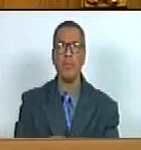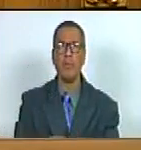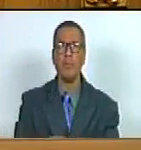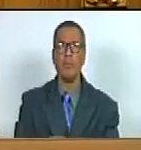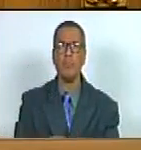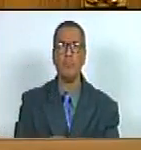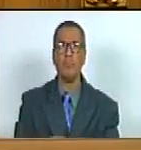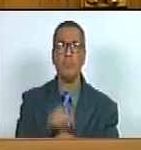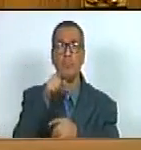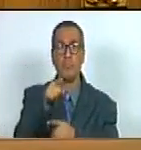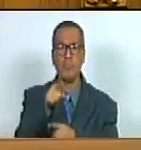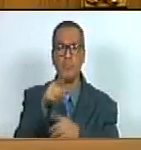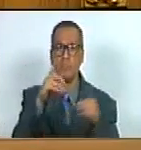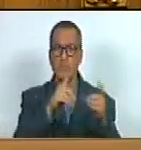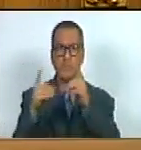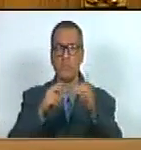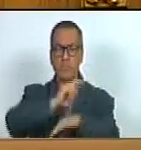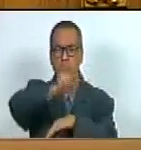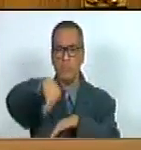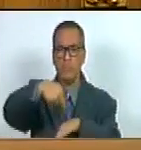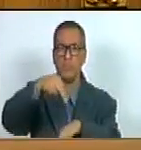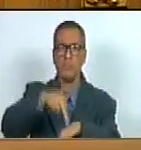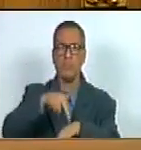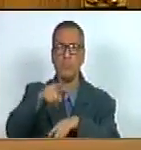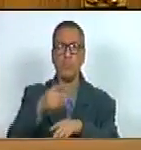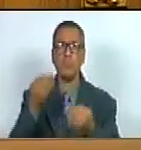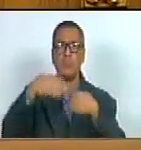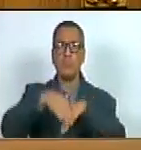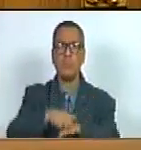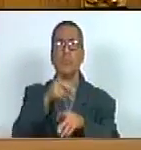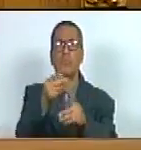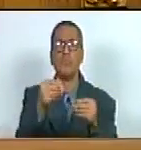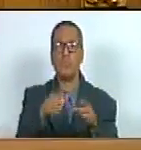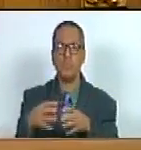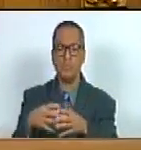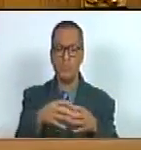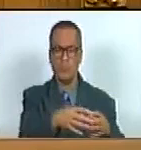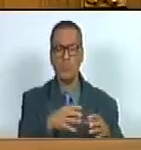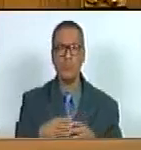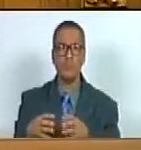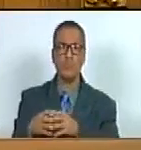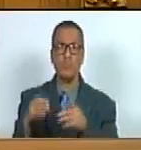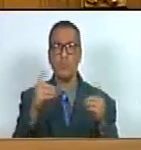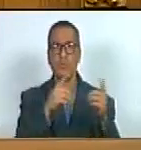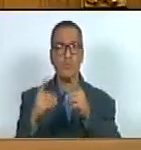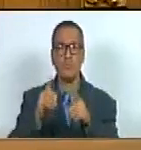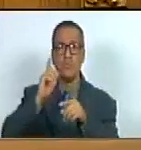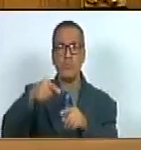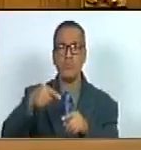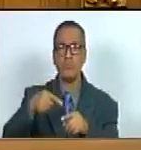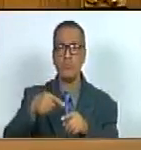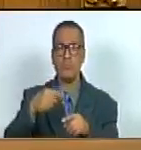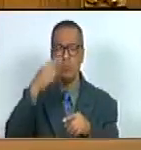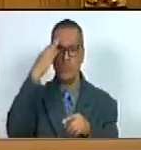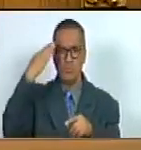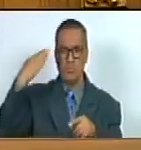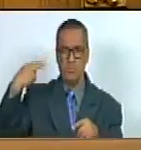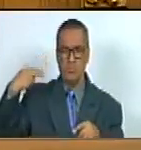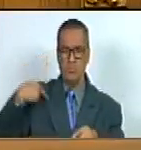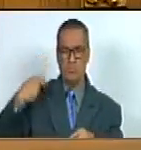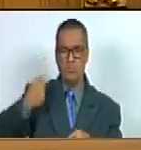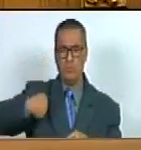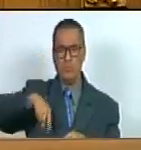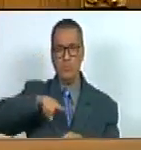y fue un debate nacional que incluyó muchos sectores un debate además que nos llenó de mucho